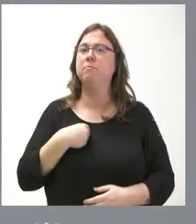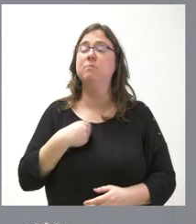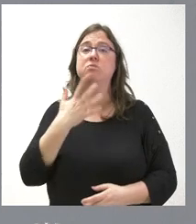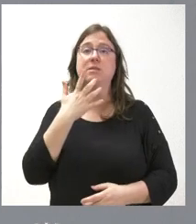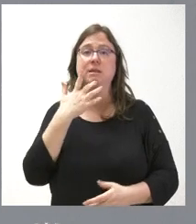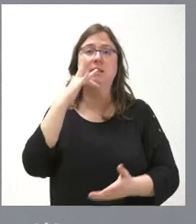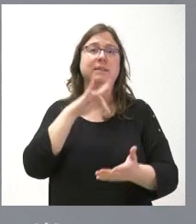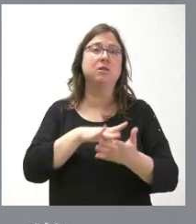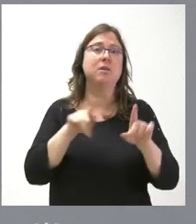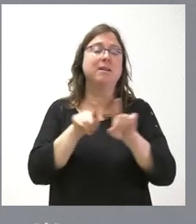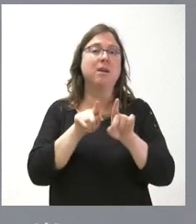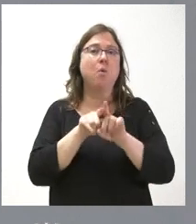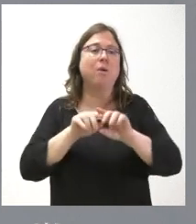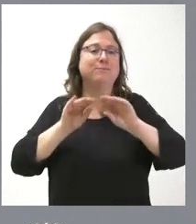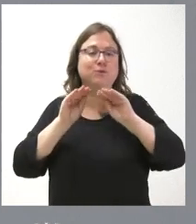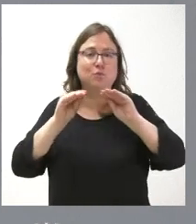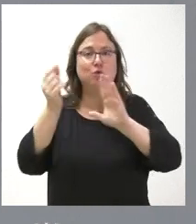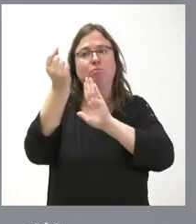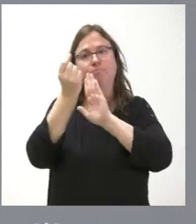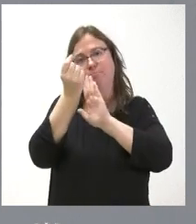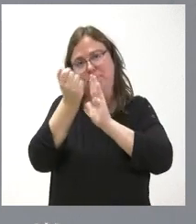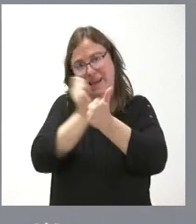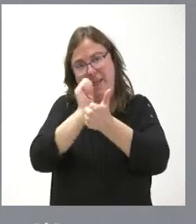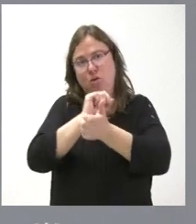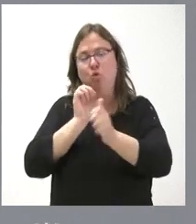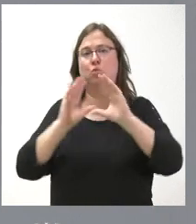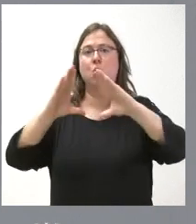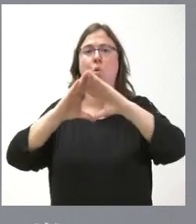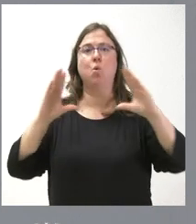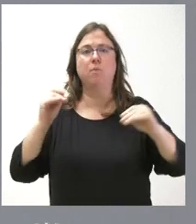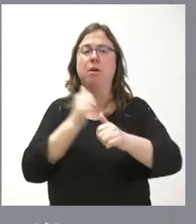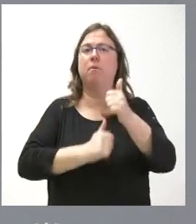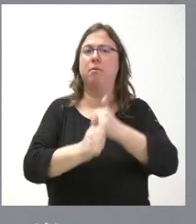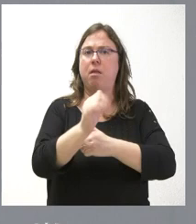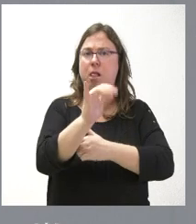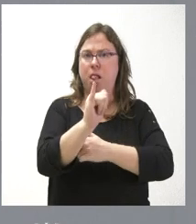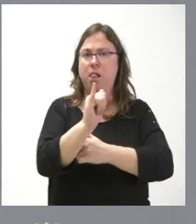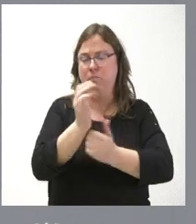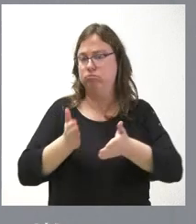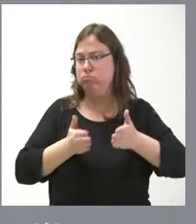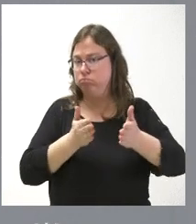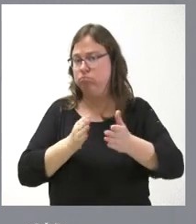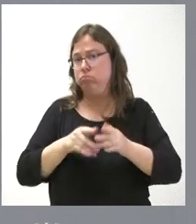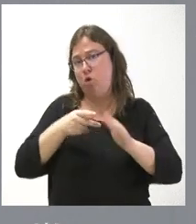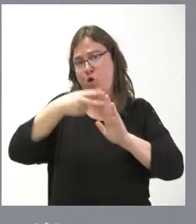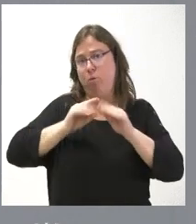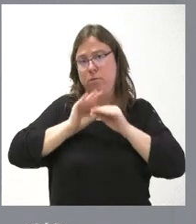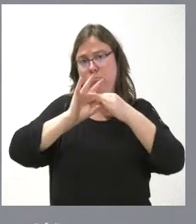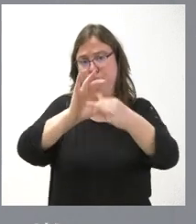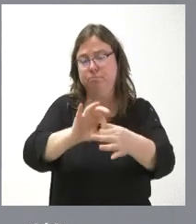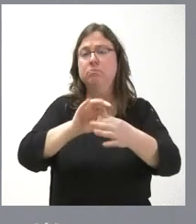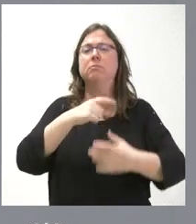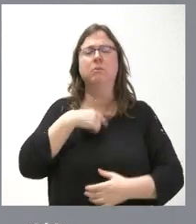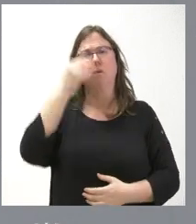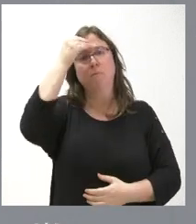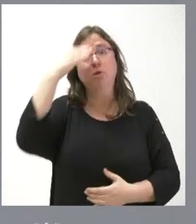de los créditos que la universidad dispone y dentro de las prioridades que se puedan establecer dentro de los cauces establecidos. Y, además, nos parece que